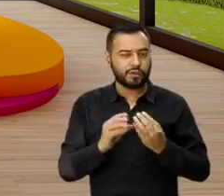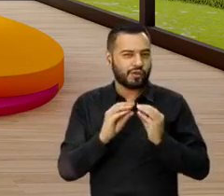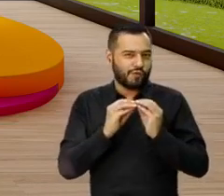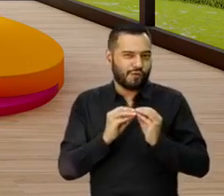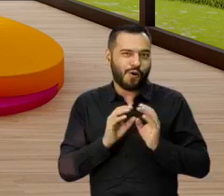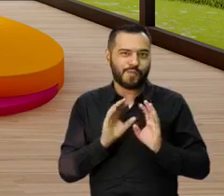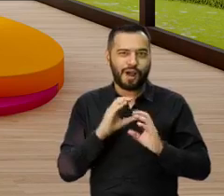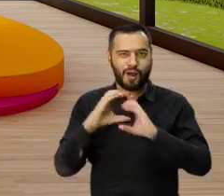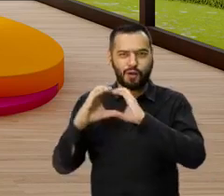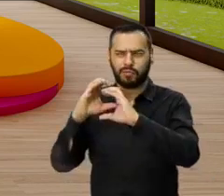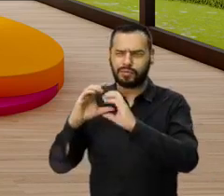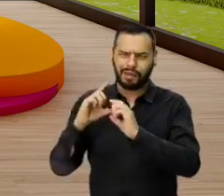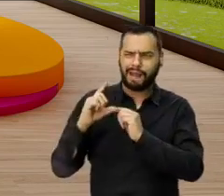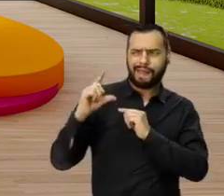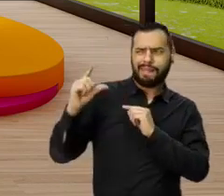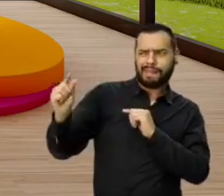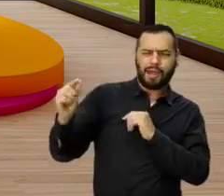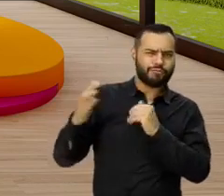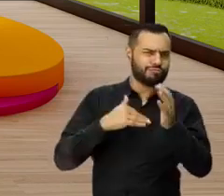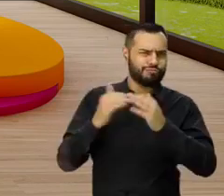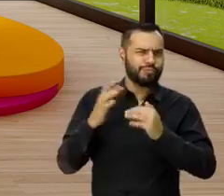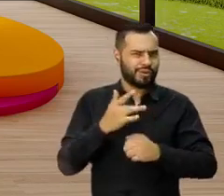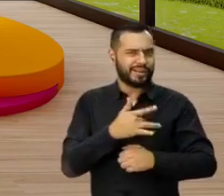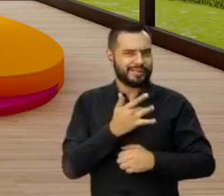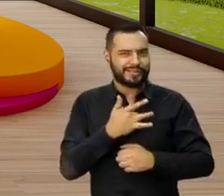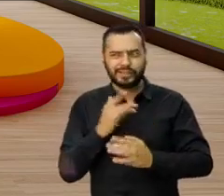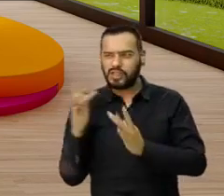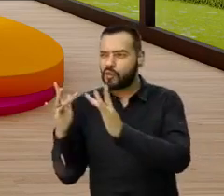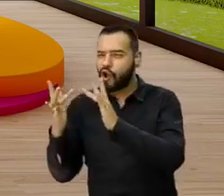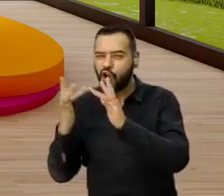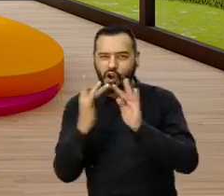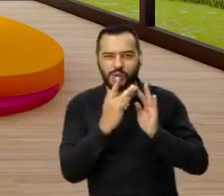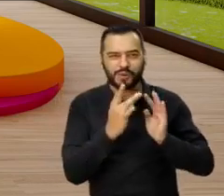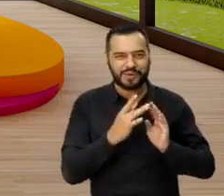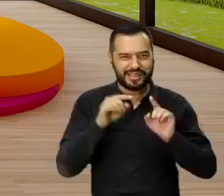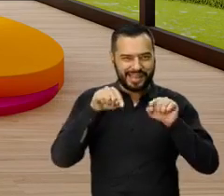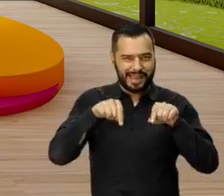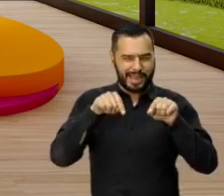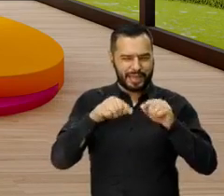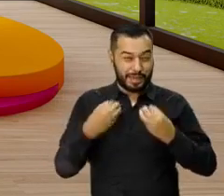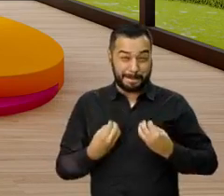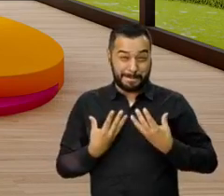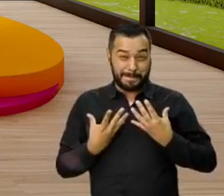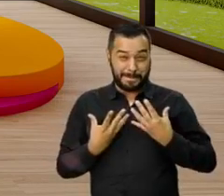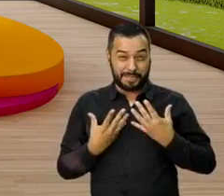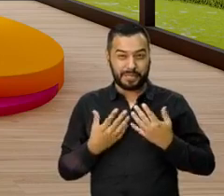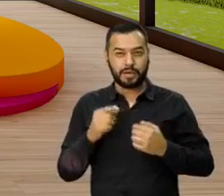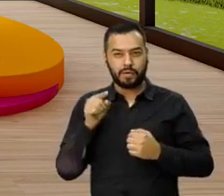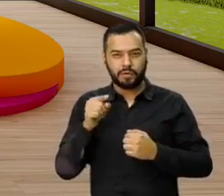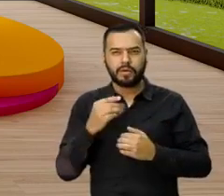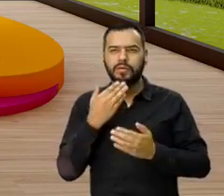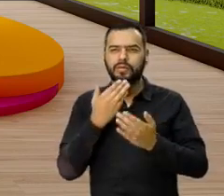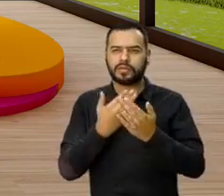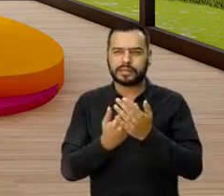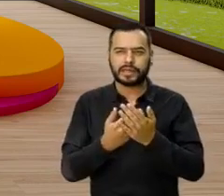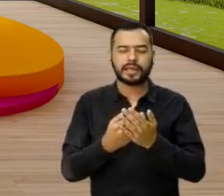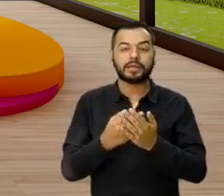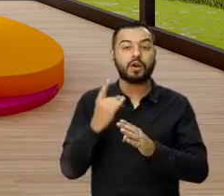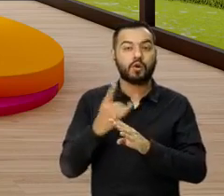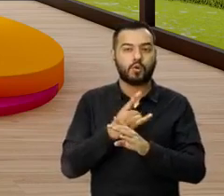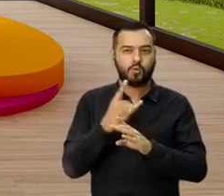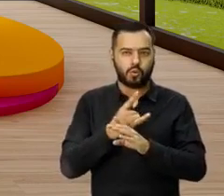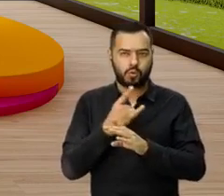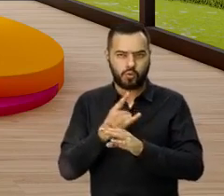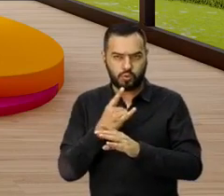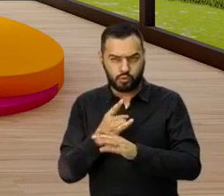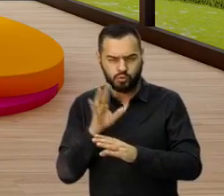comunicación que tenemos, que aunque estemos a la distancia nos sentimos así conectados, que estamos aquí como en vivo y en directo. Todos gracias por usar